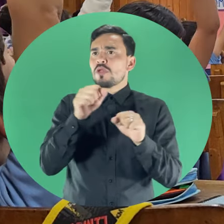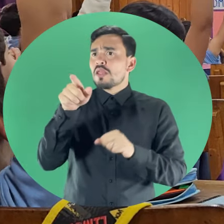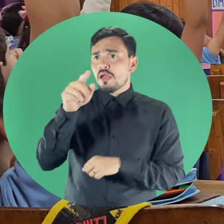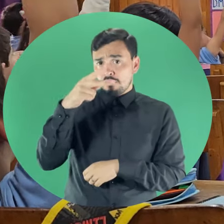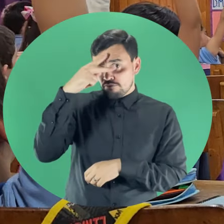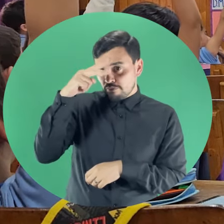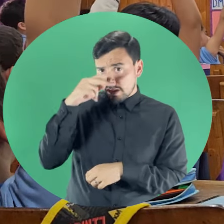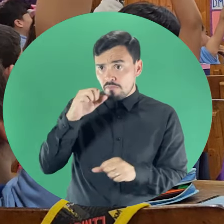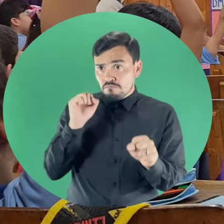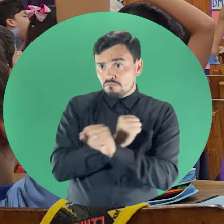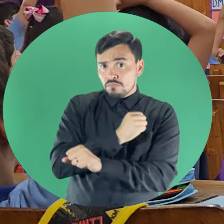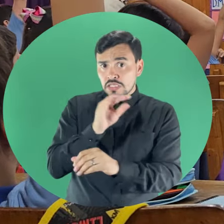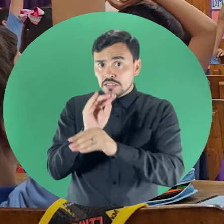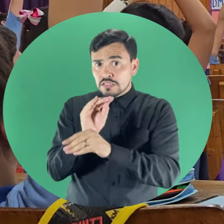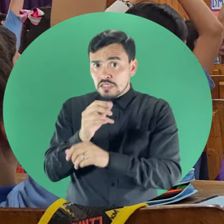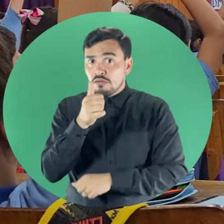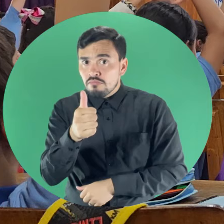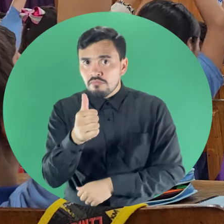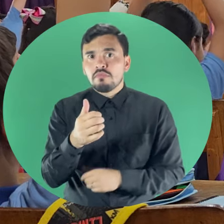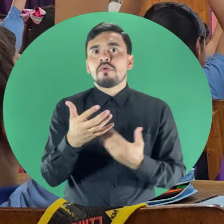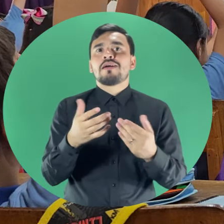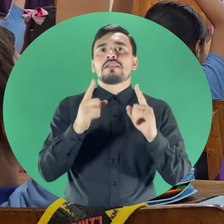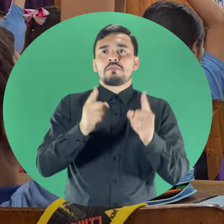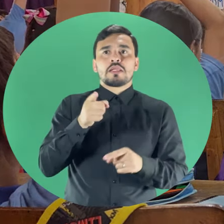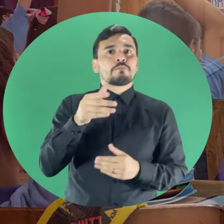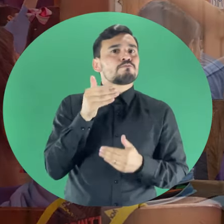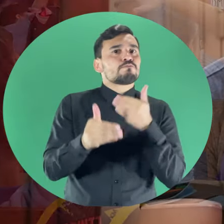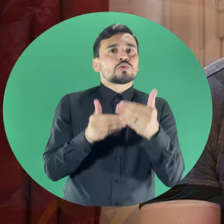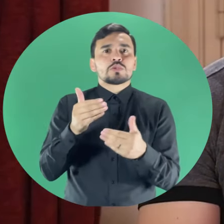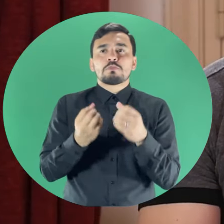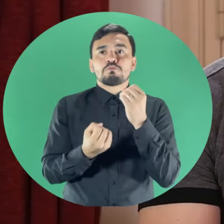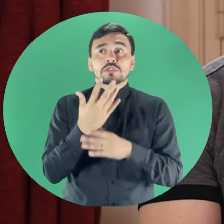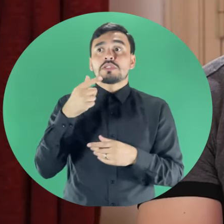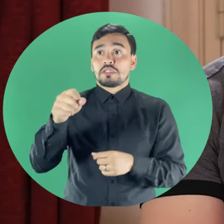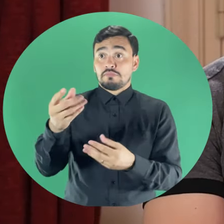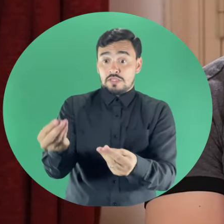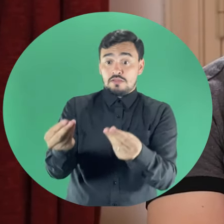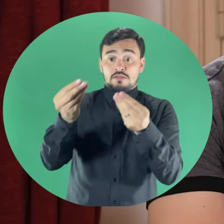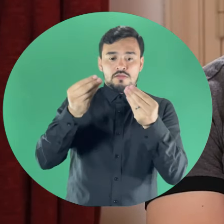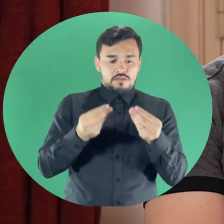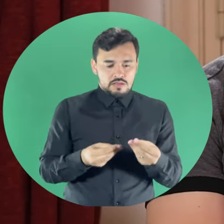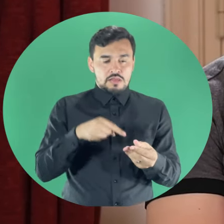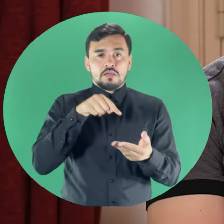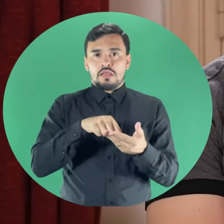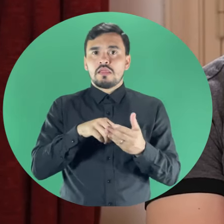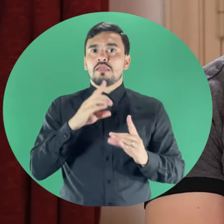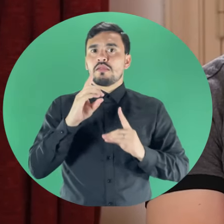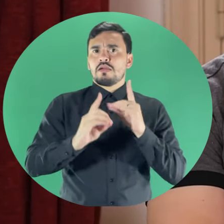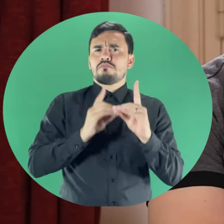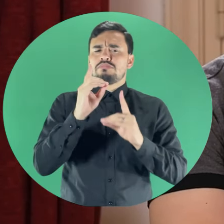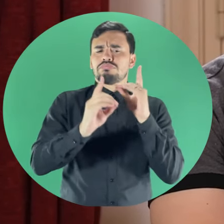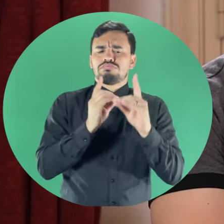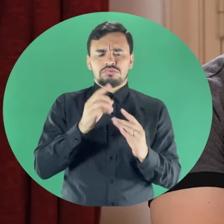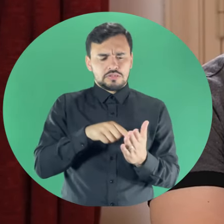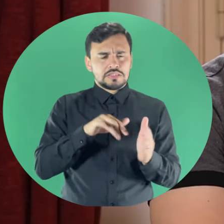efectividad pedagógica. El proceso empezó cuando nos proveyeron el prototipo desarrollado